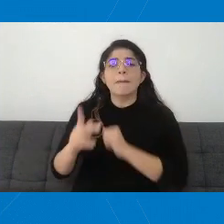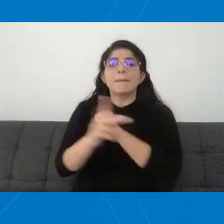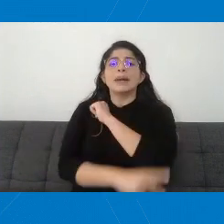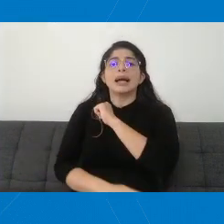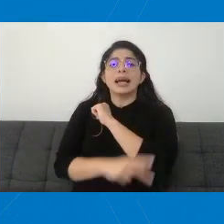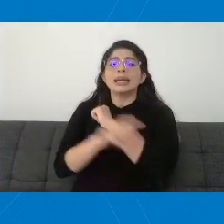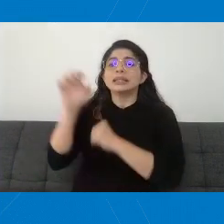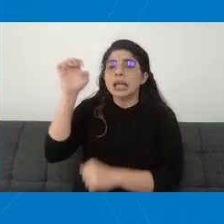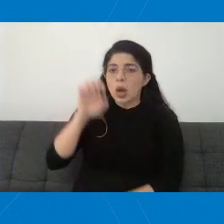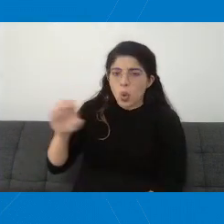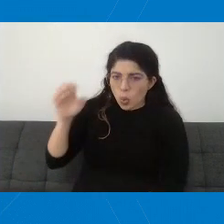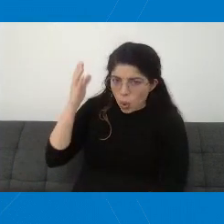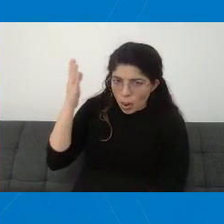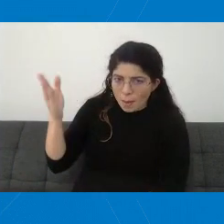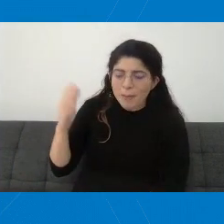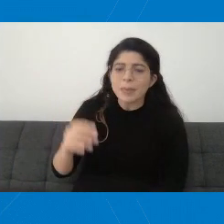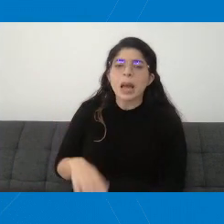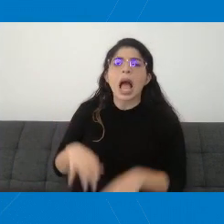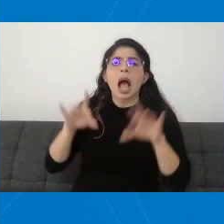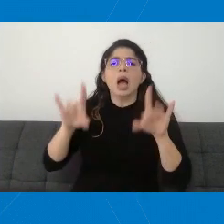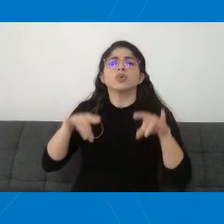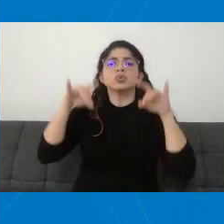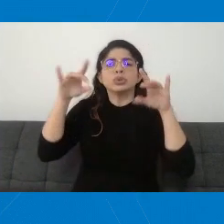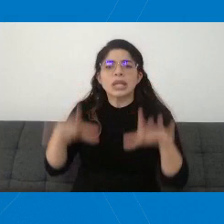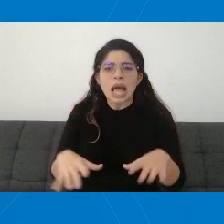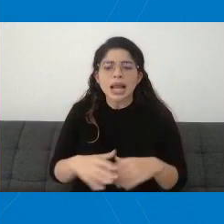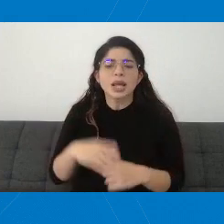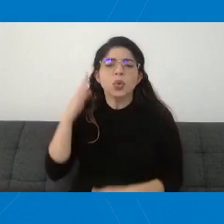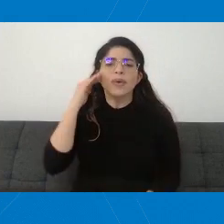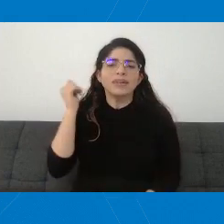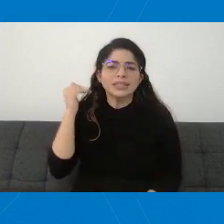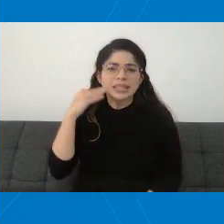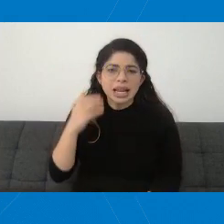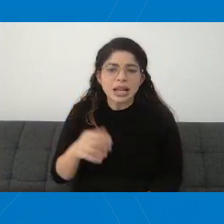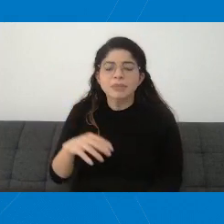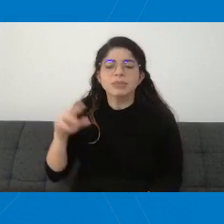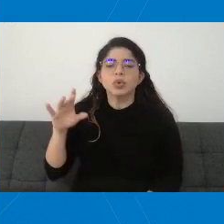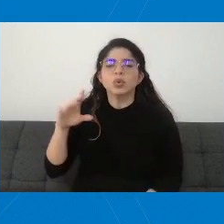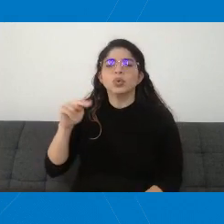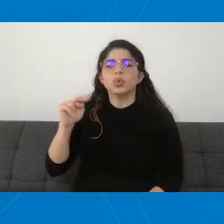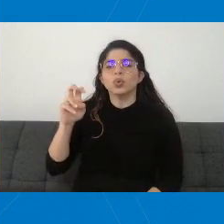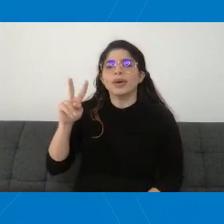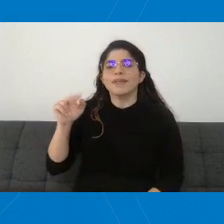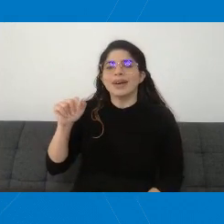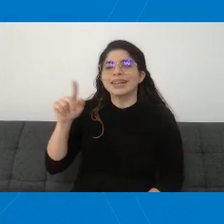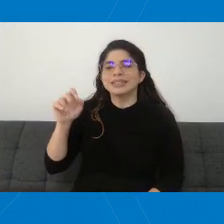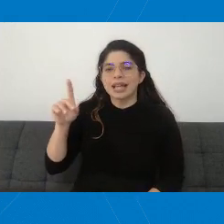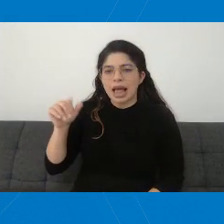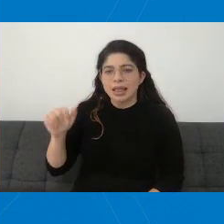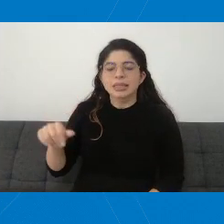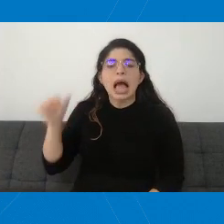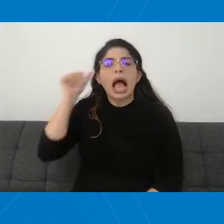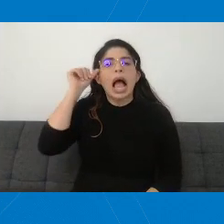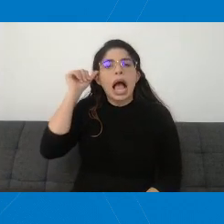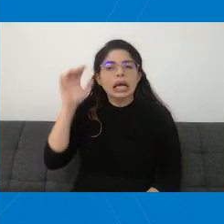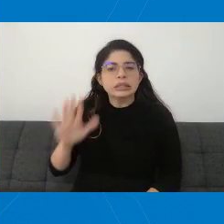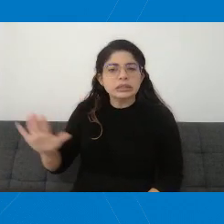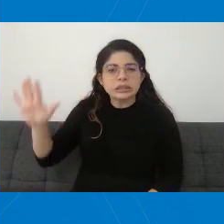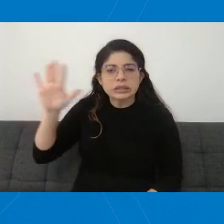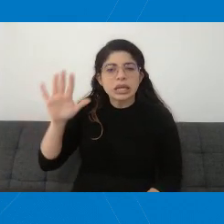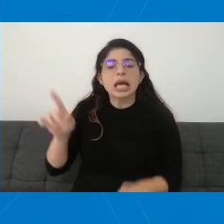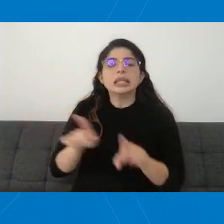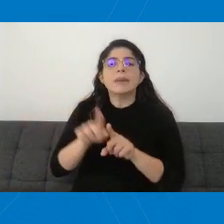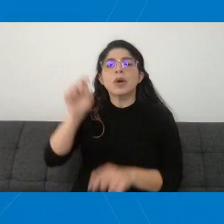centroeuropeos, en Australia, Nueva Zelanda, muchos de los países asiáticos, muchos de los países